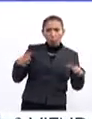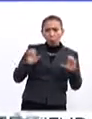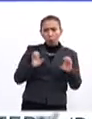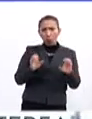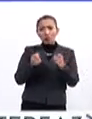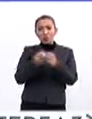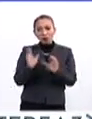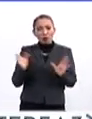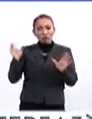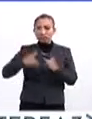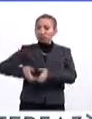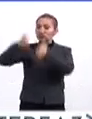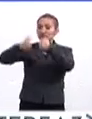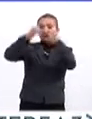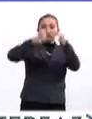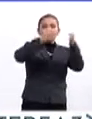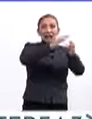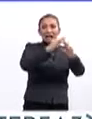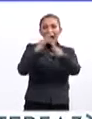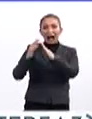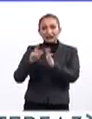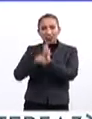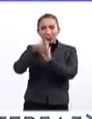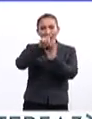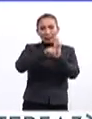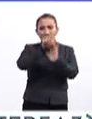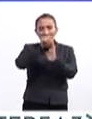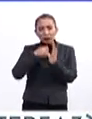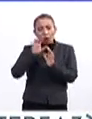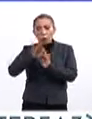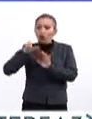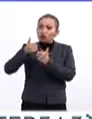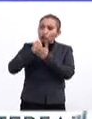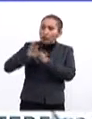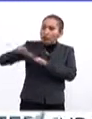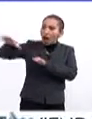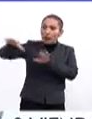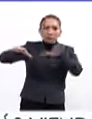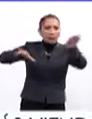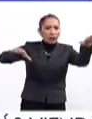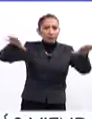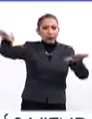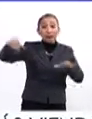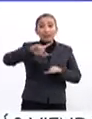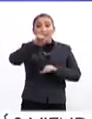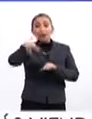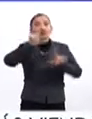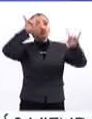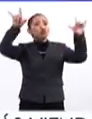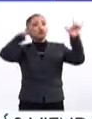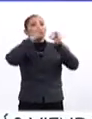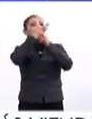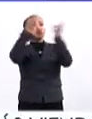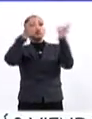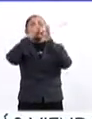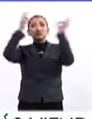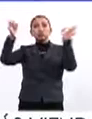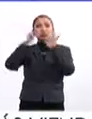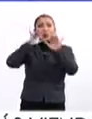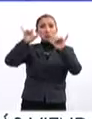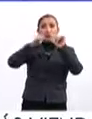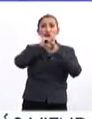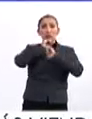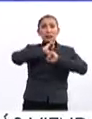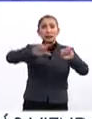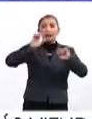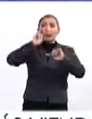estos nuevos conjuntos habitacionales, hacia dónde estaba creciendo la ciudad. Posteriormente, la publicidad, la publicidad vista